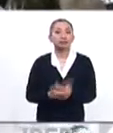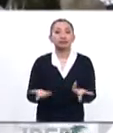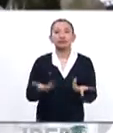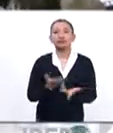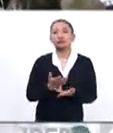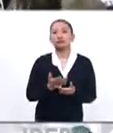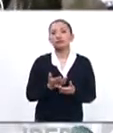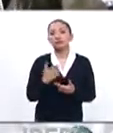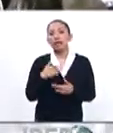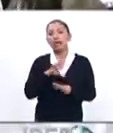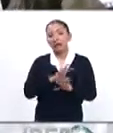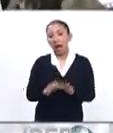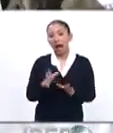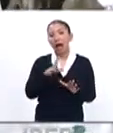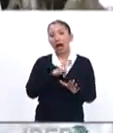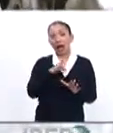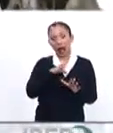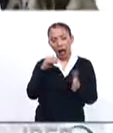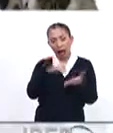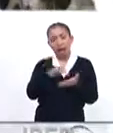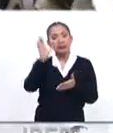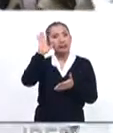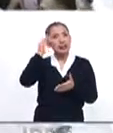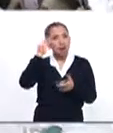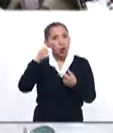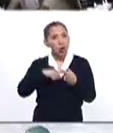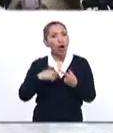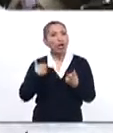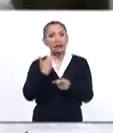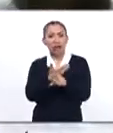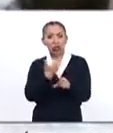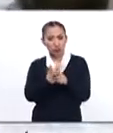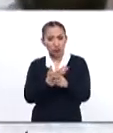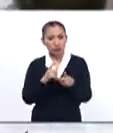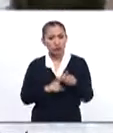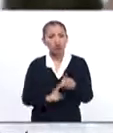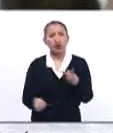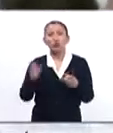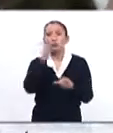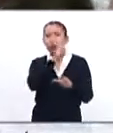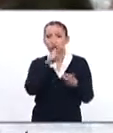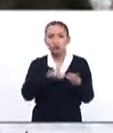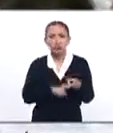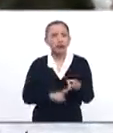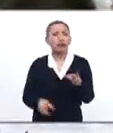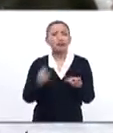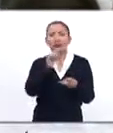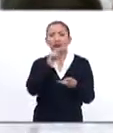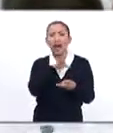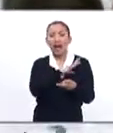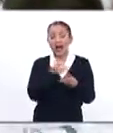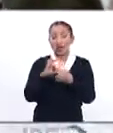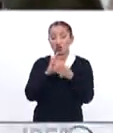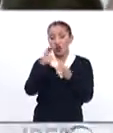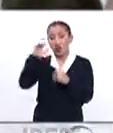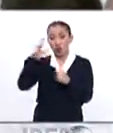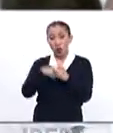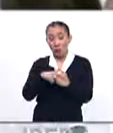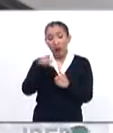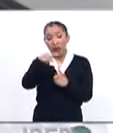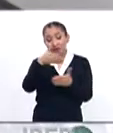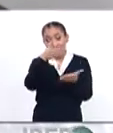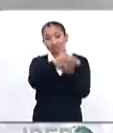Rusia está incluido ahí, está incluido China, está incluido Estados Unidos, está, por supuesto, la Unión Europea.